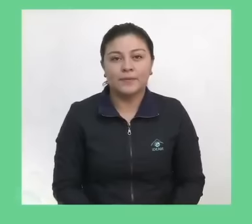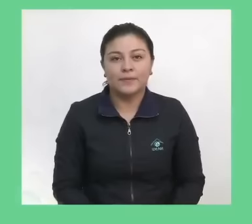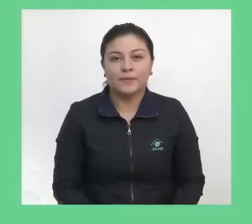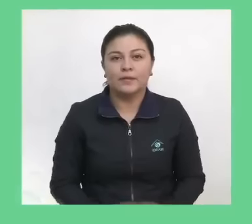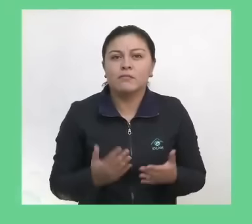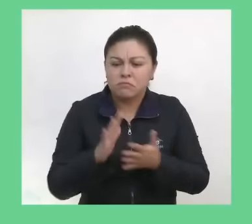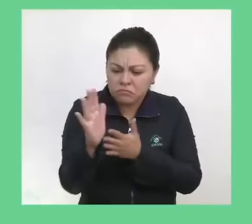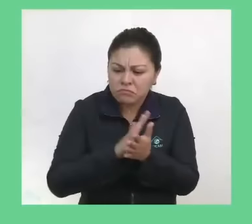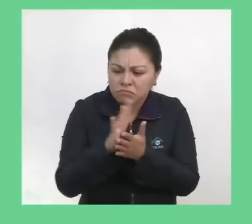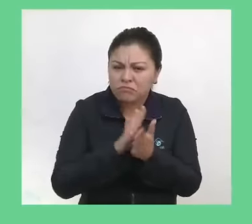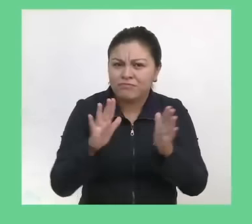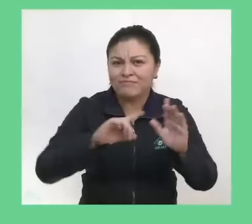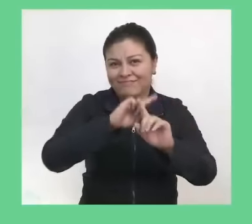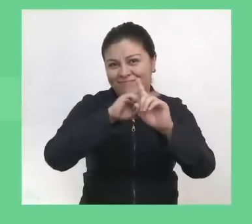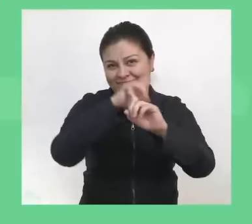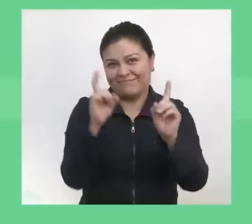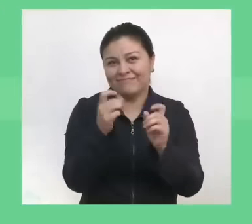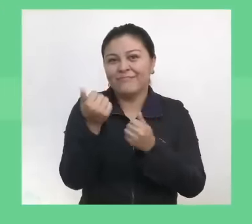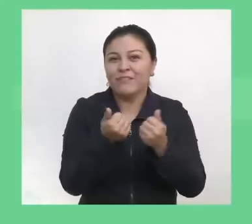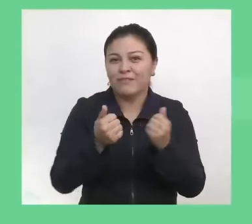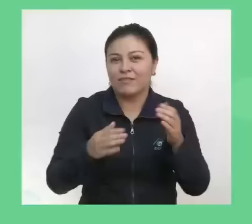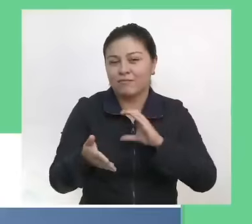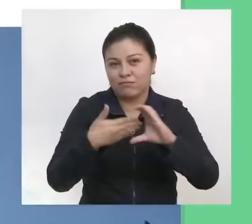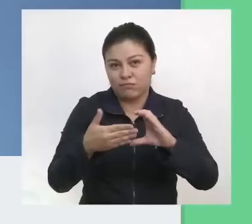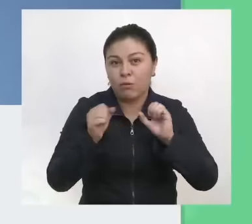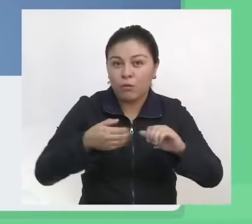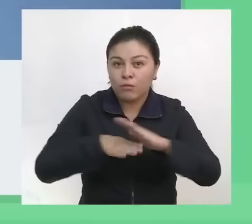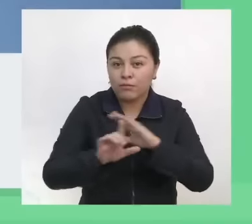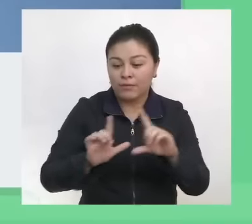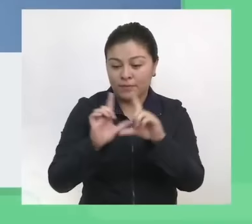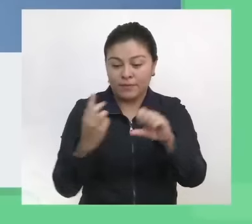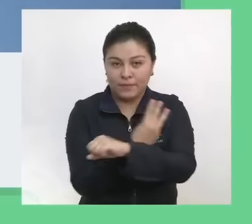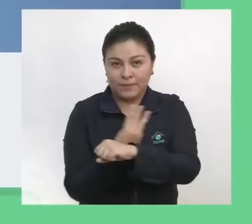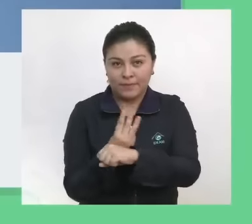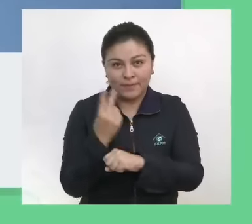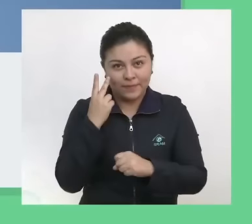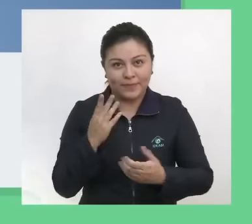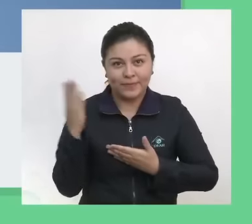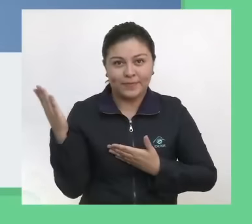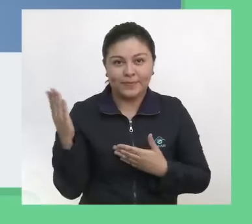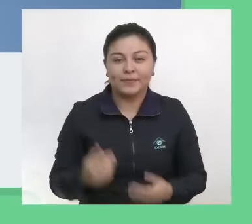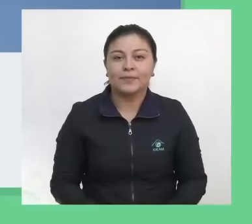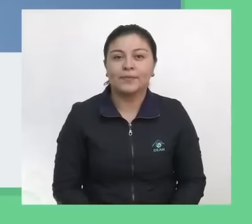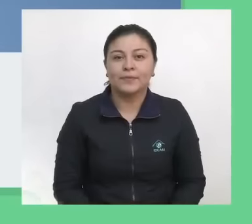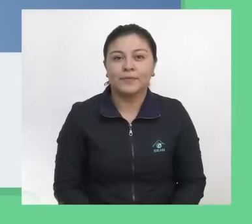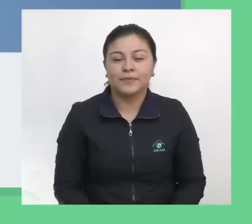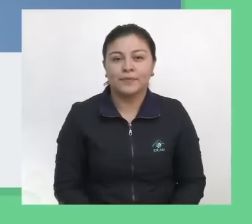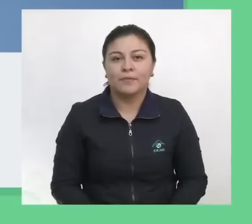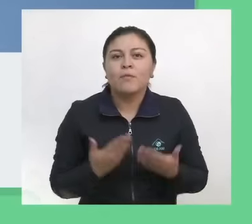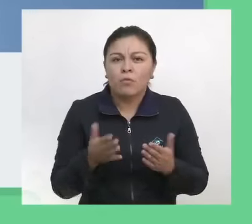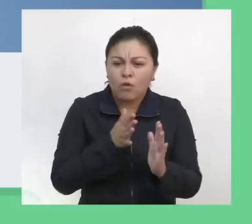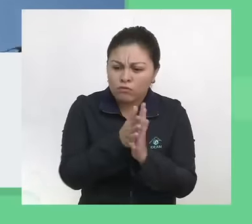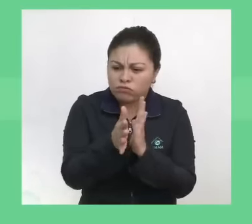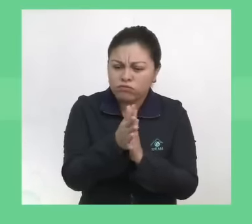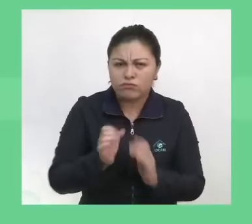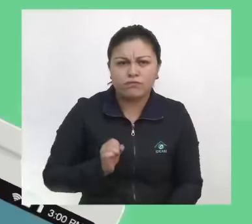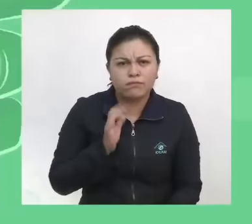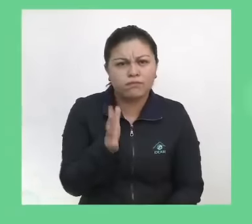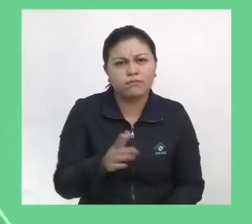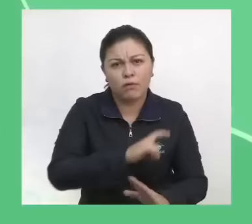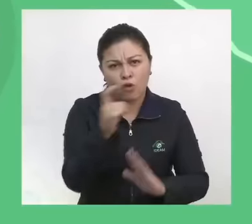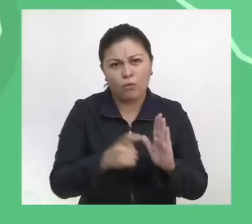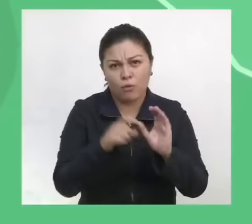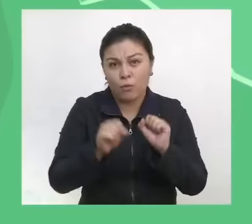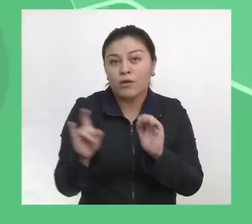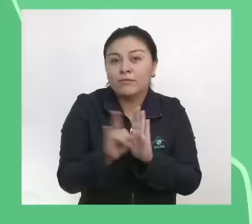Para mayor información sobre el pronóstico del tiempo, visítenos en www.ideam.gov.co Y para estar informado al